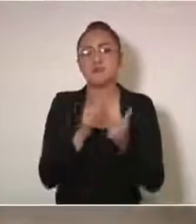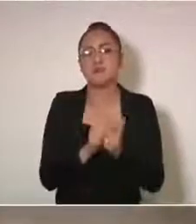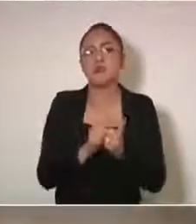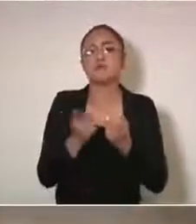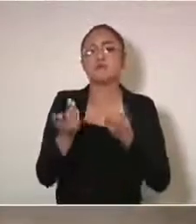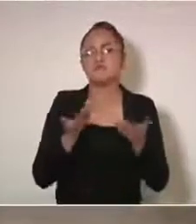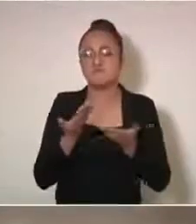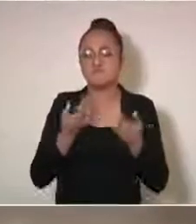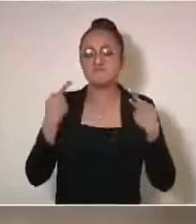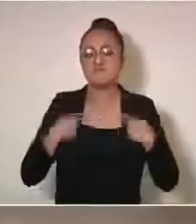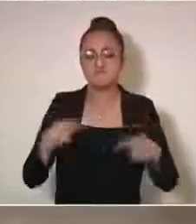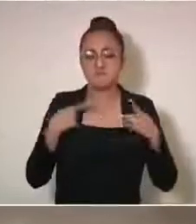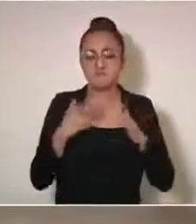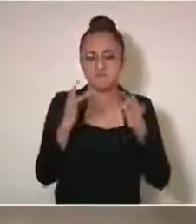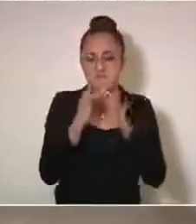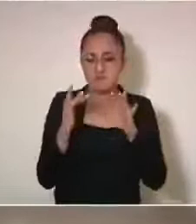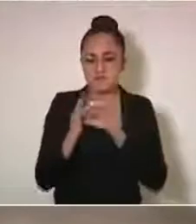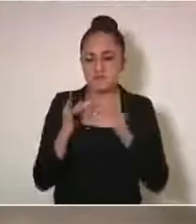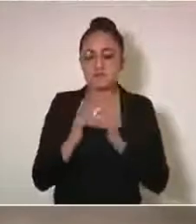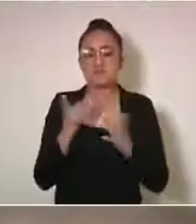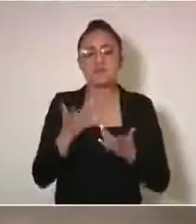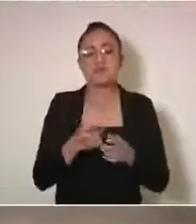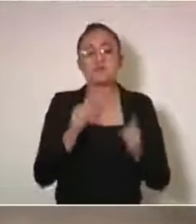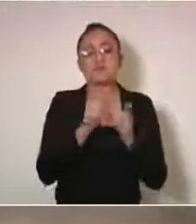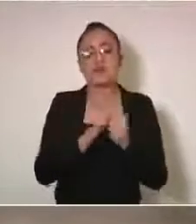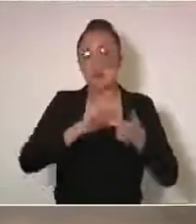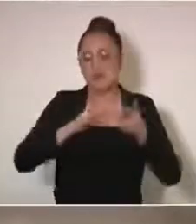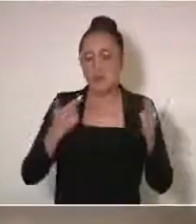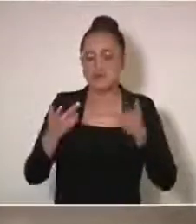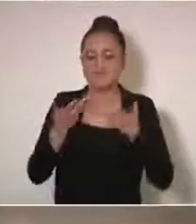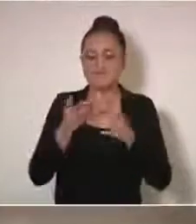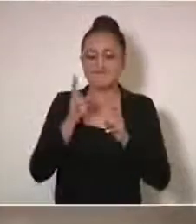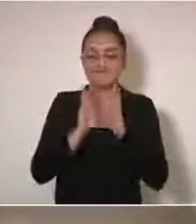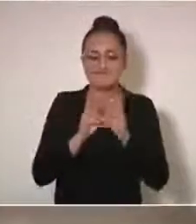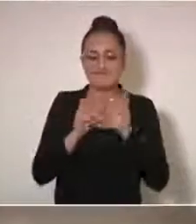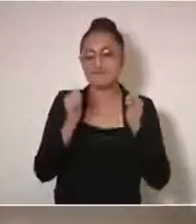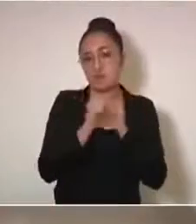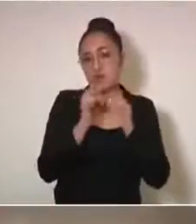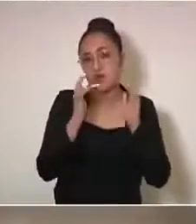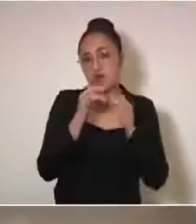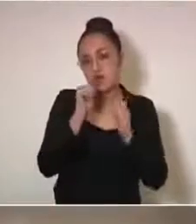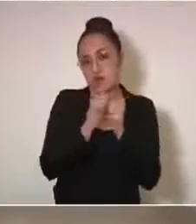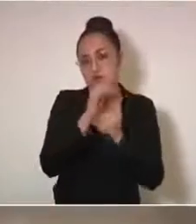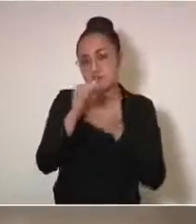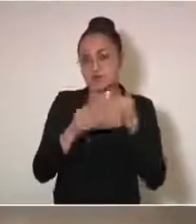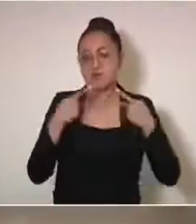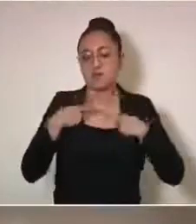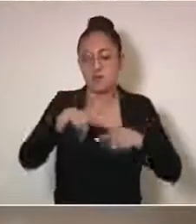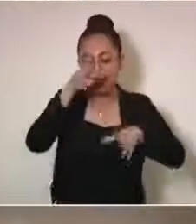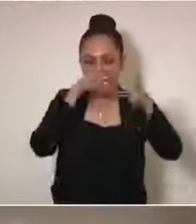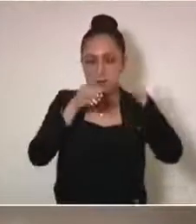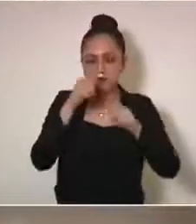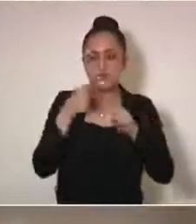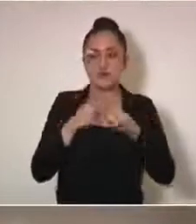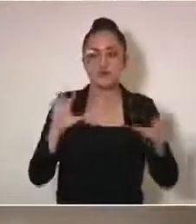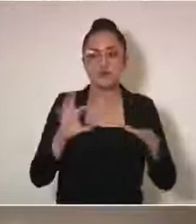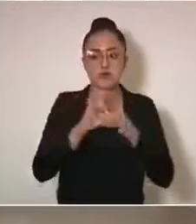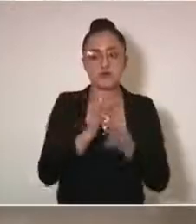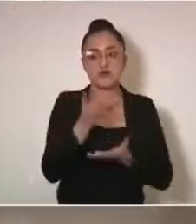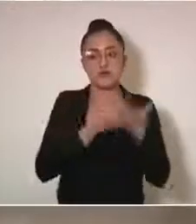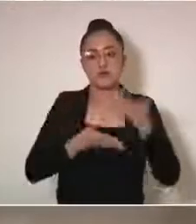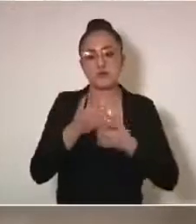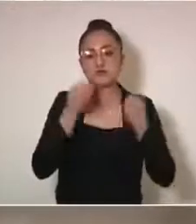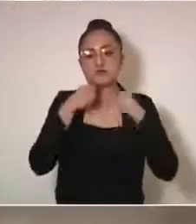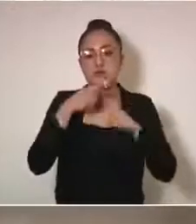interacción. Los seres humanos somos seres gregarios, seres en relación, y por lo tanto se tiene que pensar en el aprendizaje colaborativo y